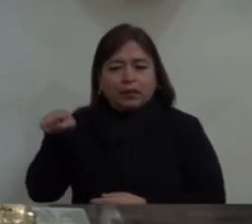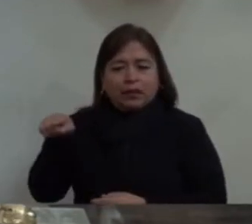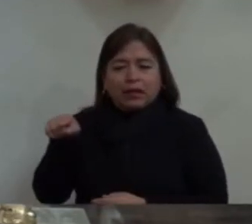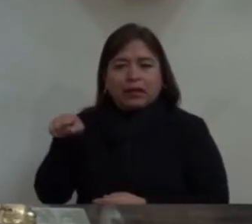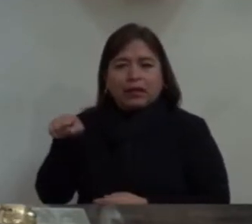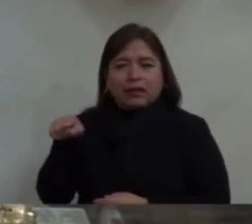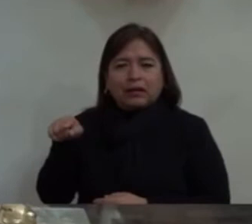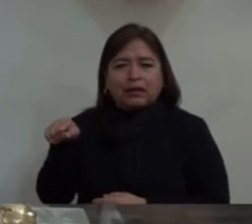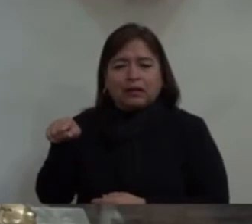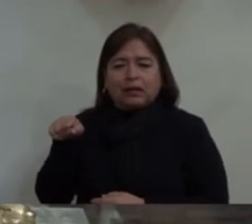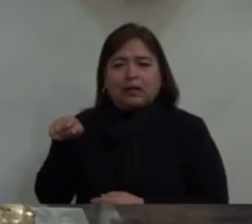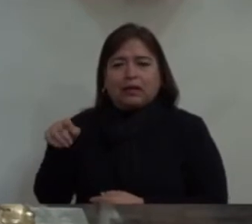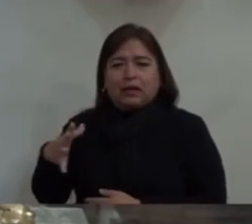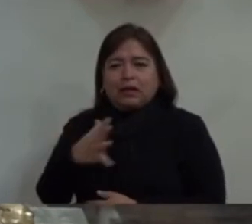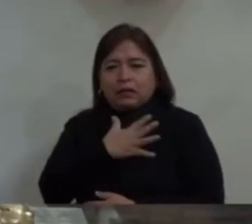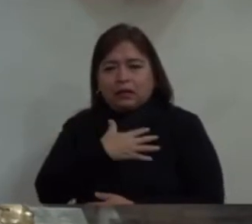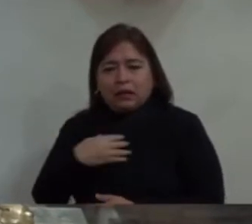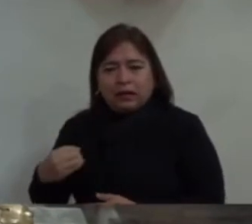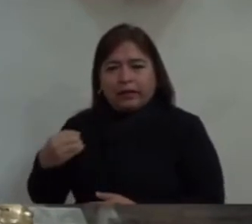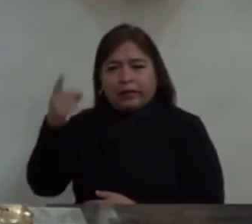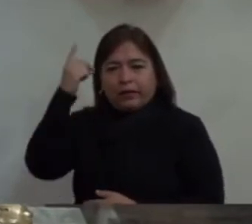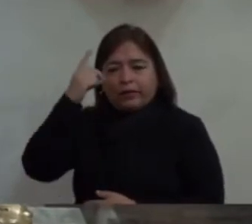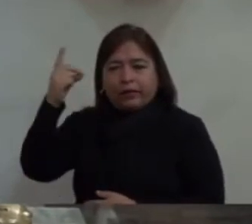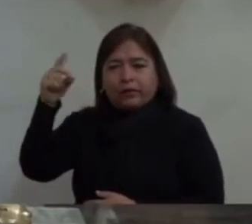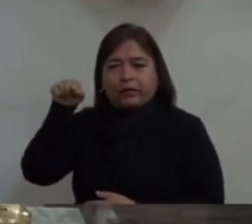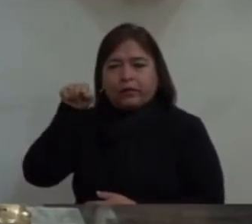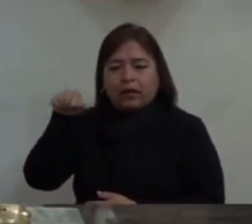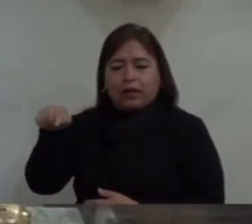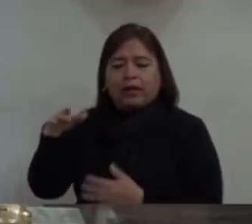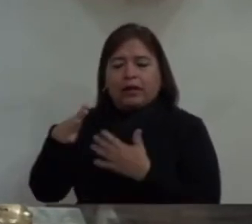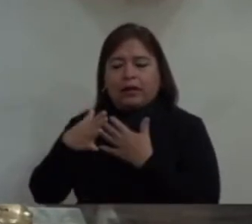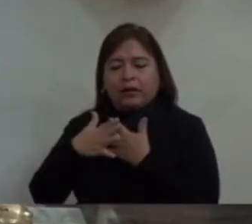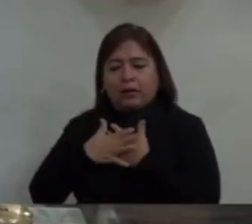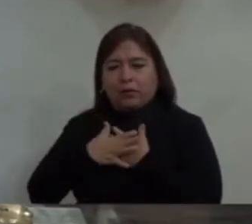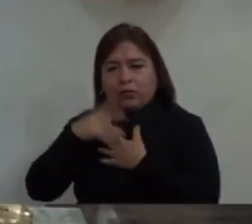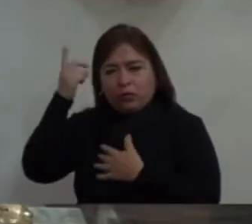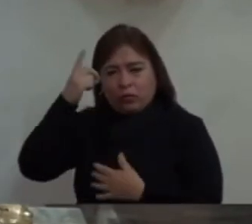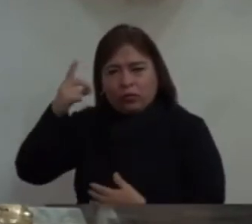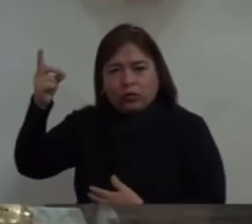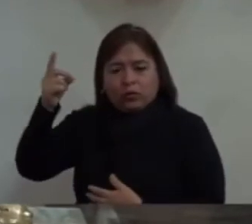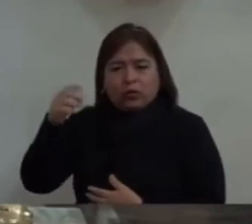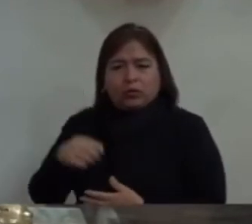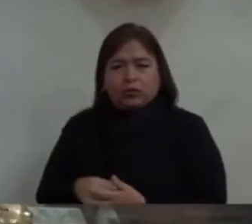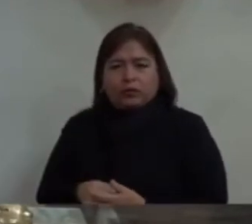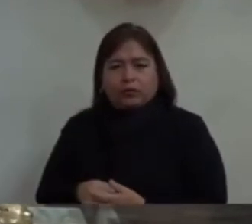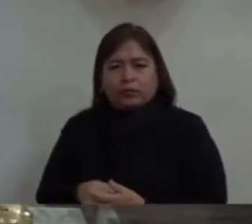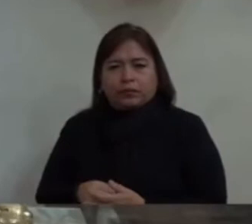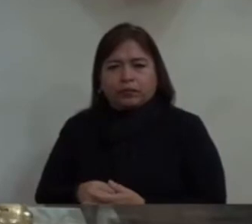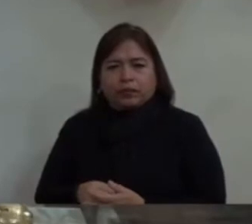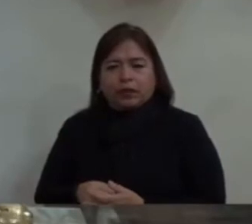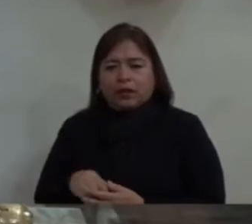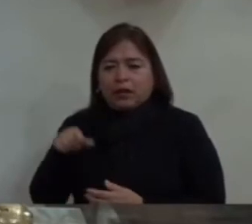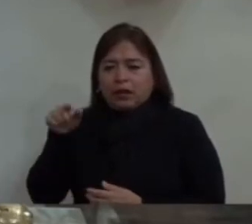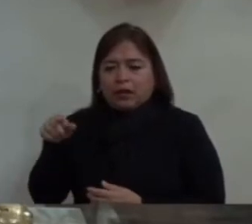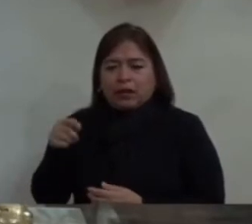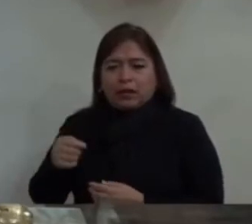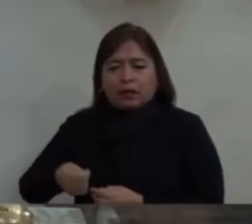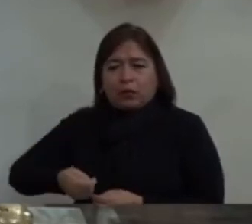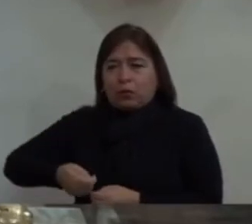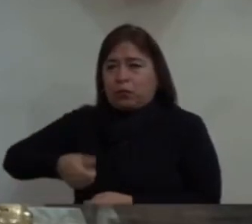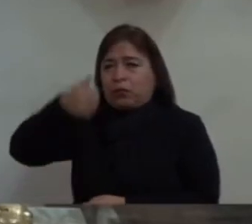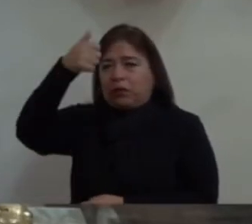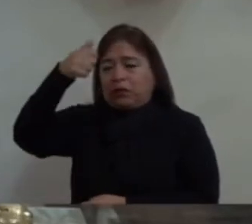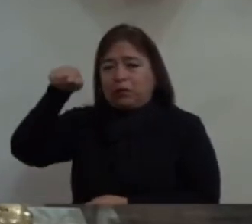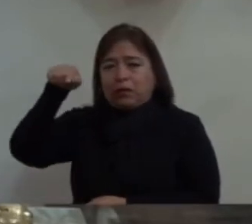Padre, si es el Hijo unigénito, querido sobre todos los hombres y mujer,